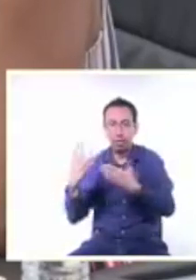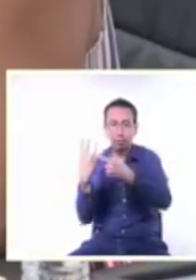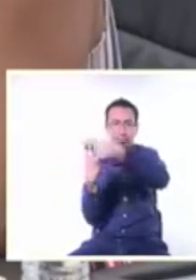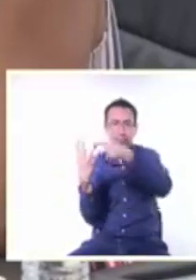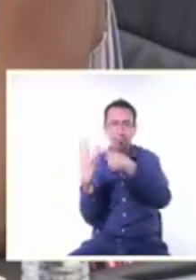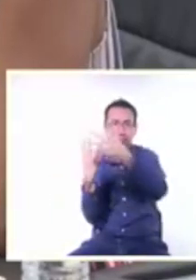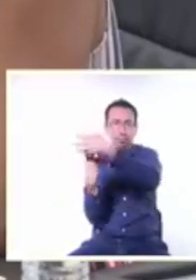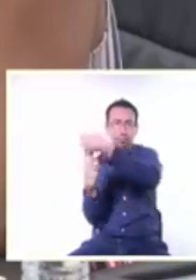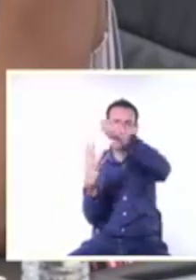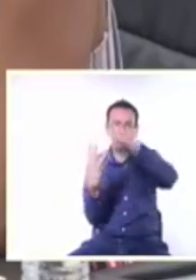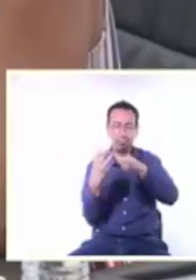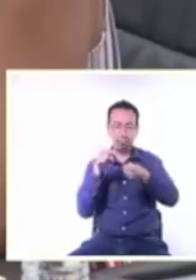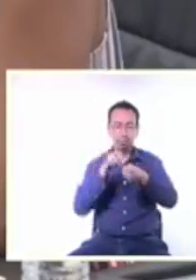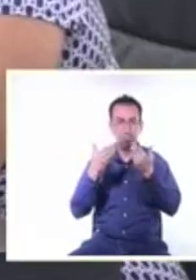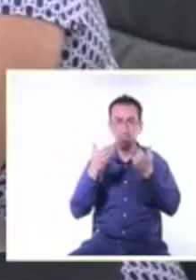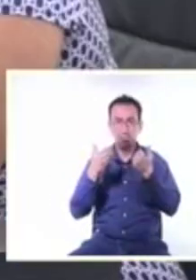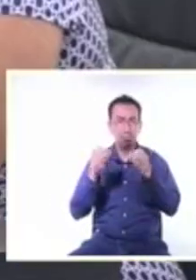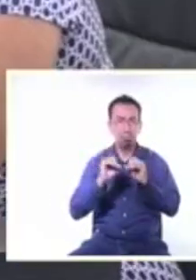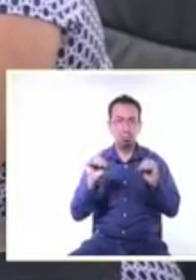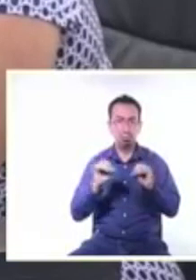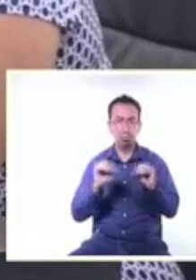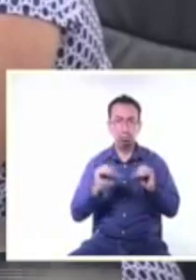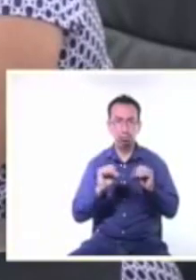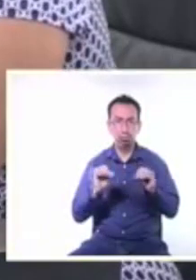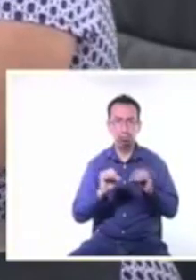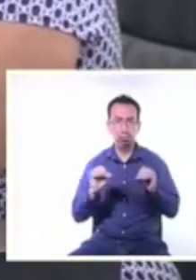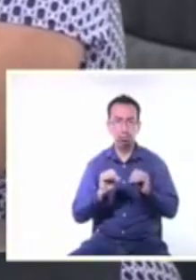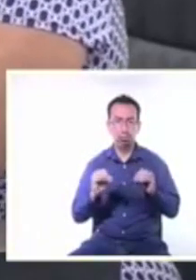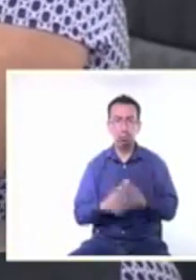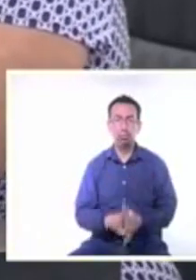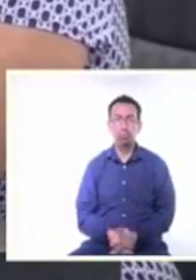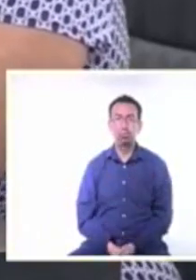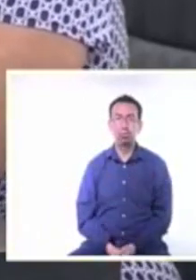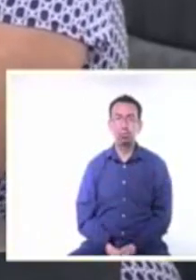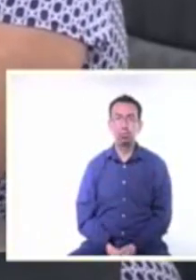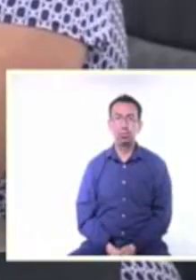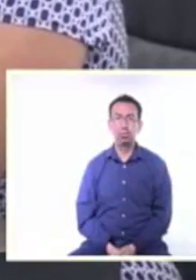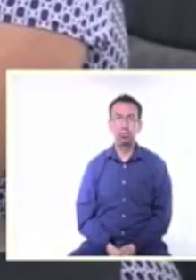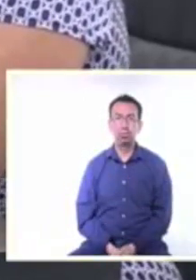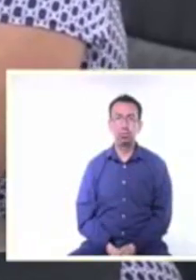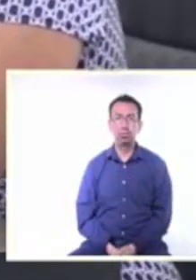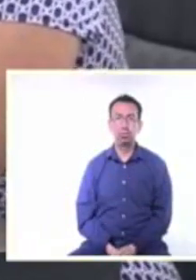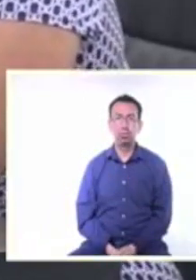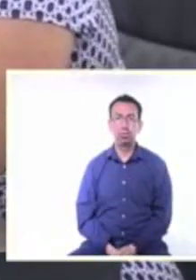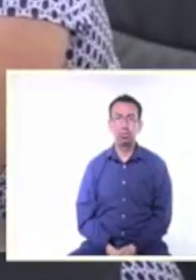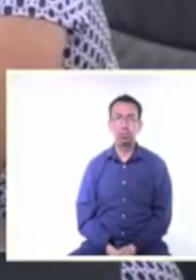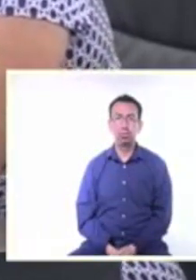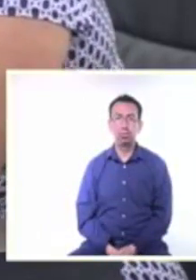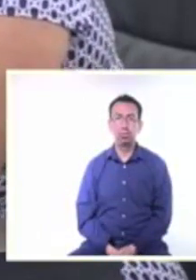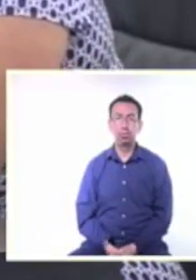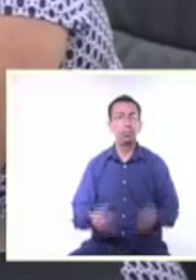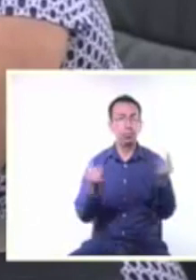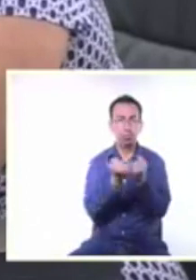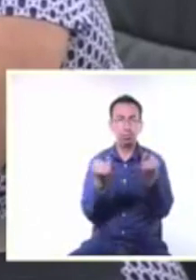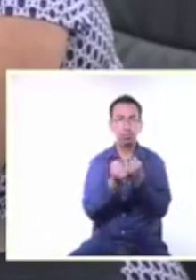en el liderazgo de una mujer por su parte antonio ortiz hernández consejero presidente provisional agradeció